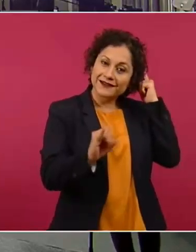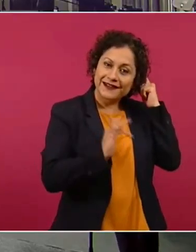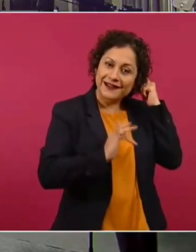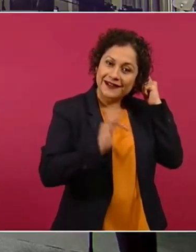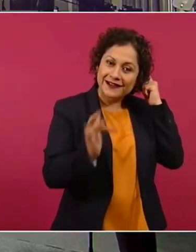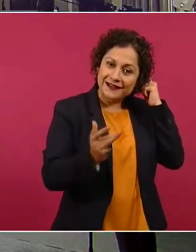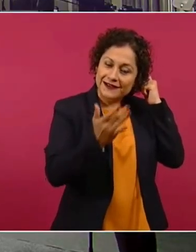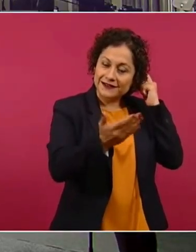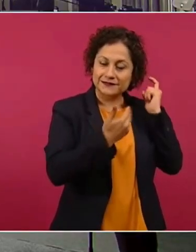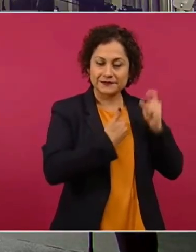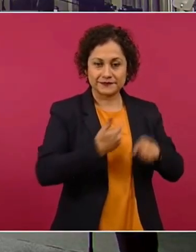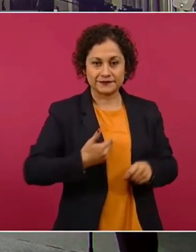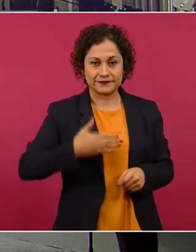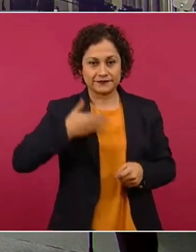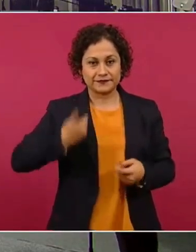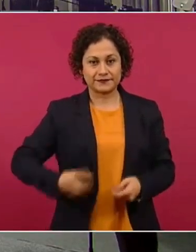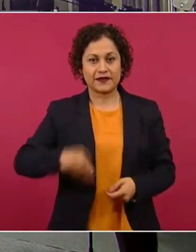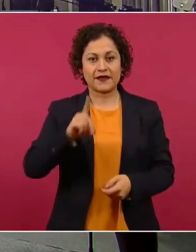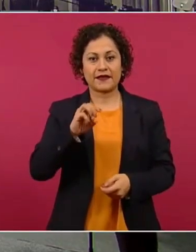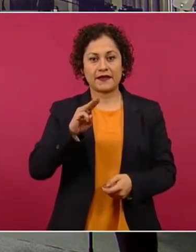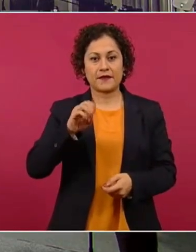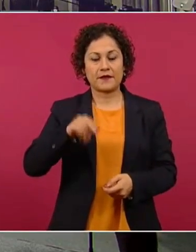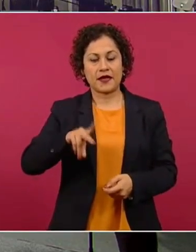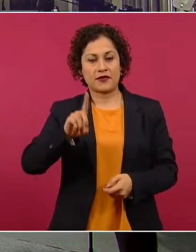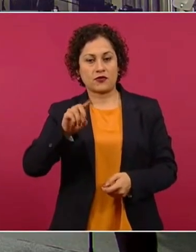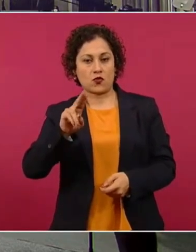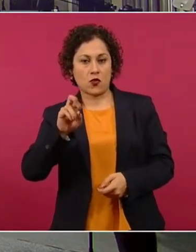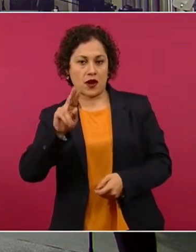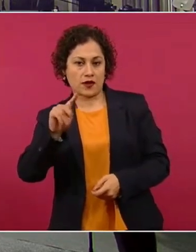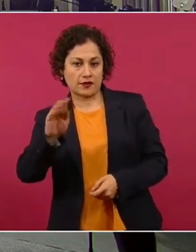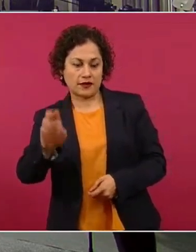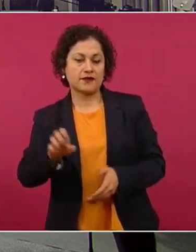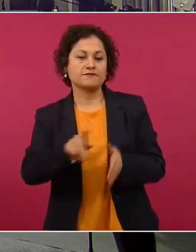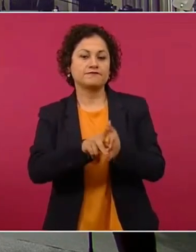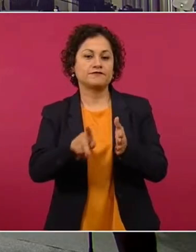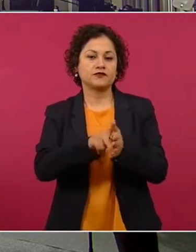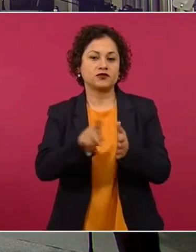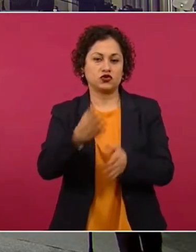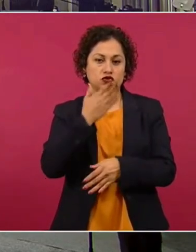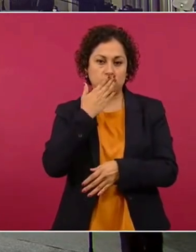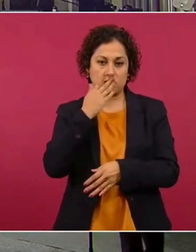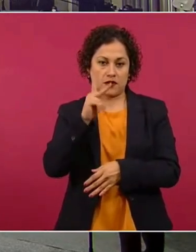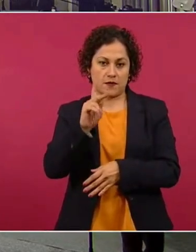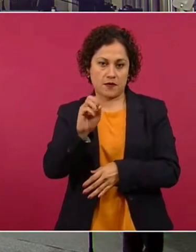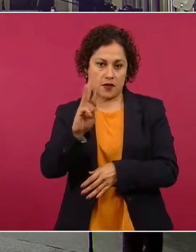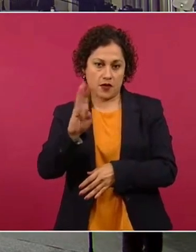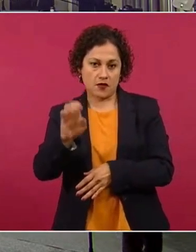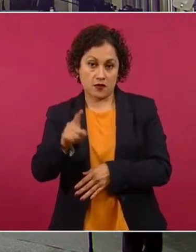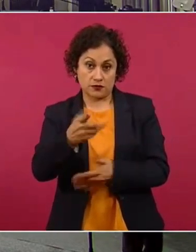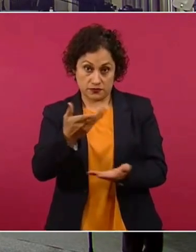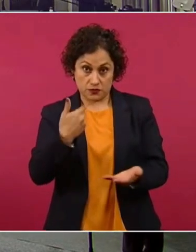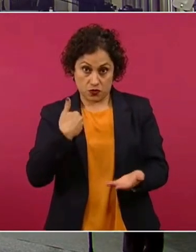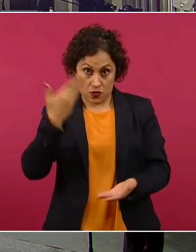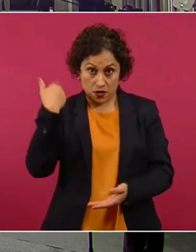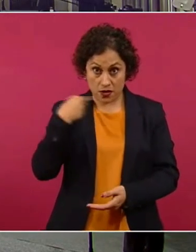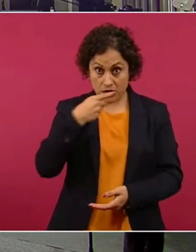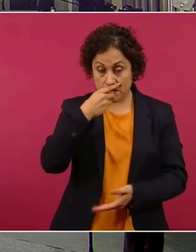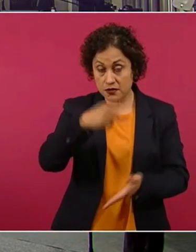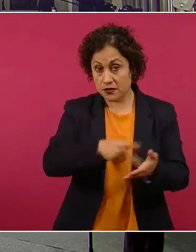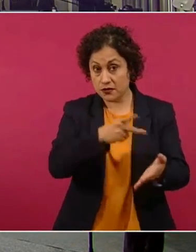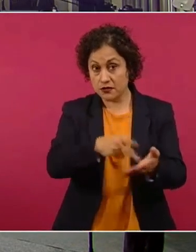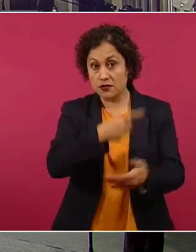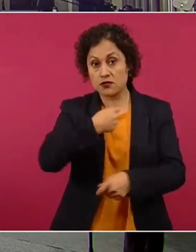Presidente Demián Duarte de Sonora Power. Bueno, primero le he reiterado que en Sonora sí sabemos ser agradecidos, agradecerle su sensibilidad